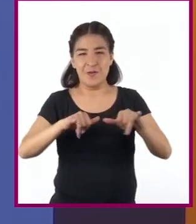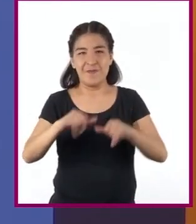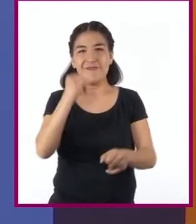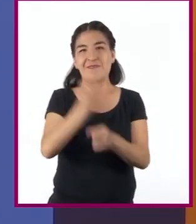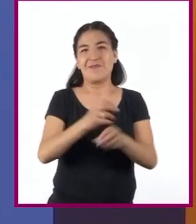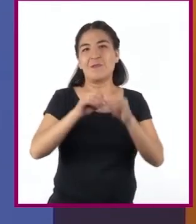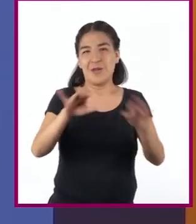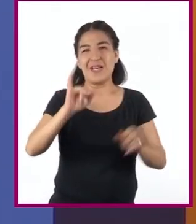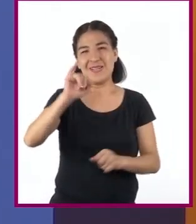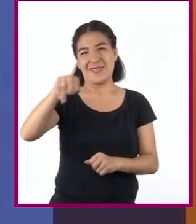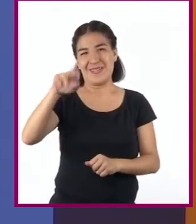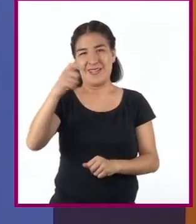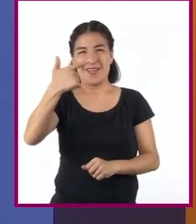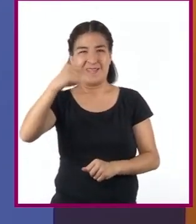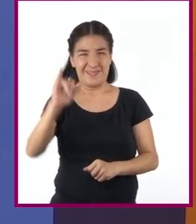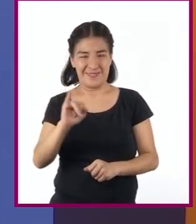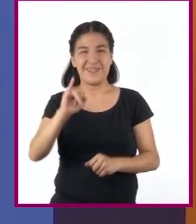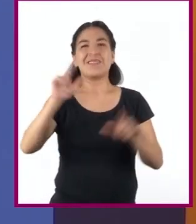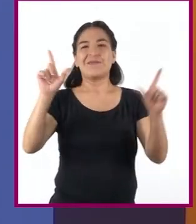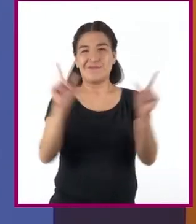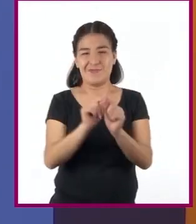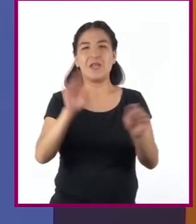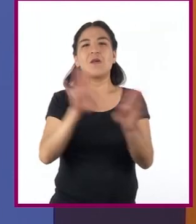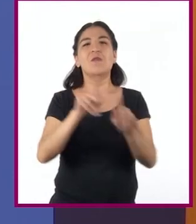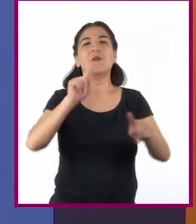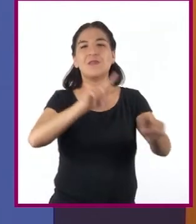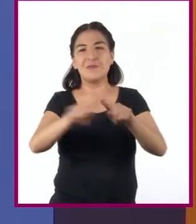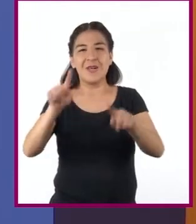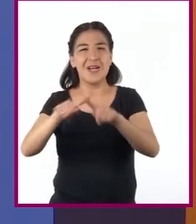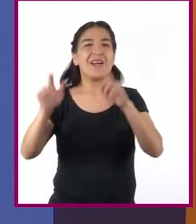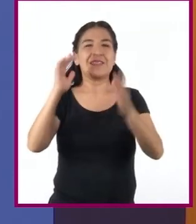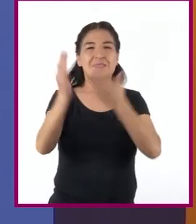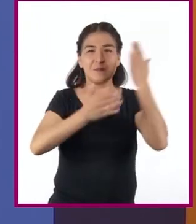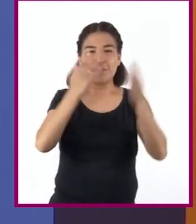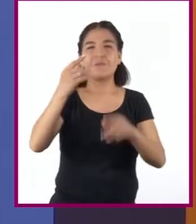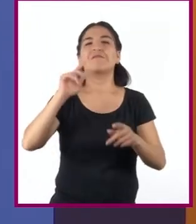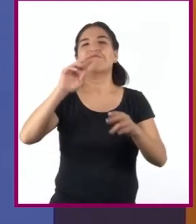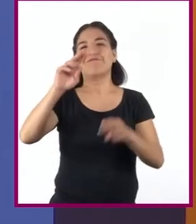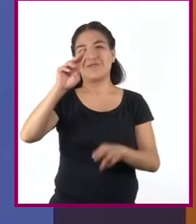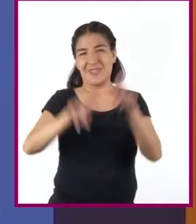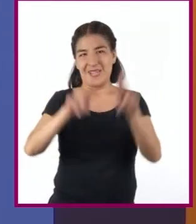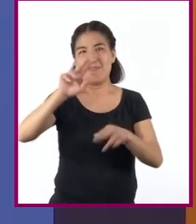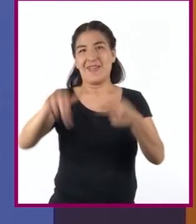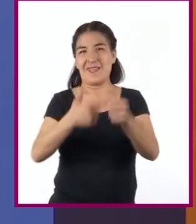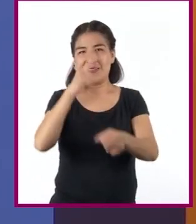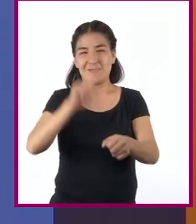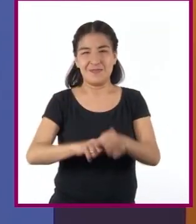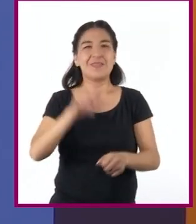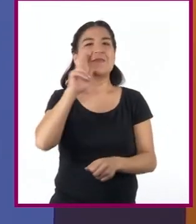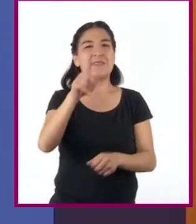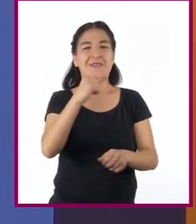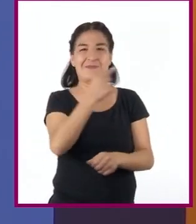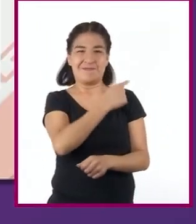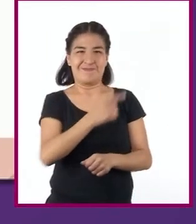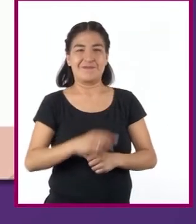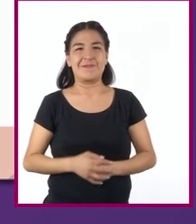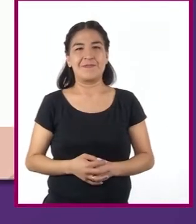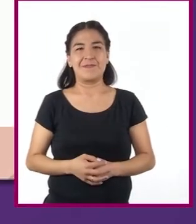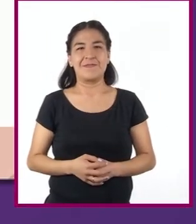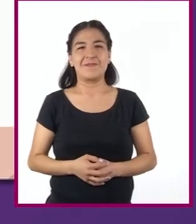Informática, INEGI, que realiza diversos estudios a nivel nacional. Observemos la siguiente diapositiva.